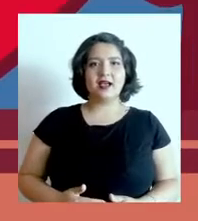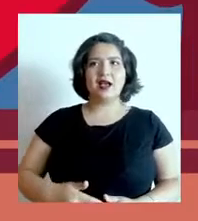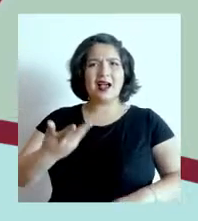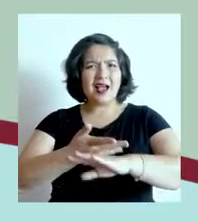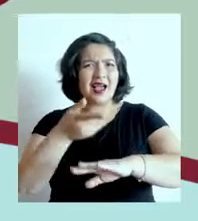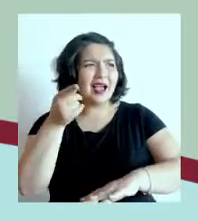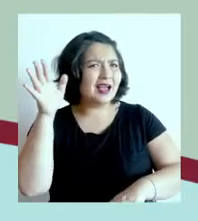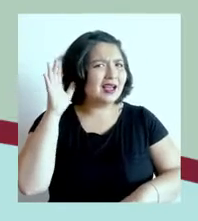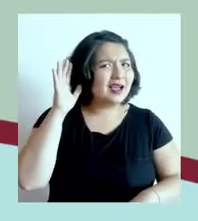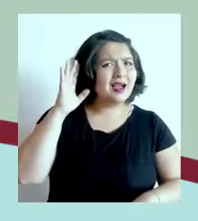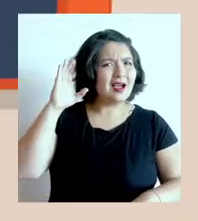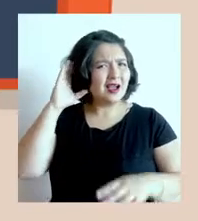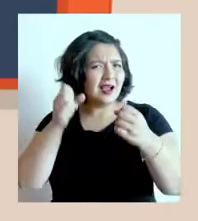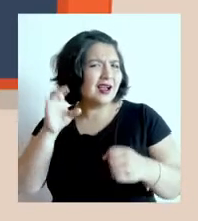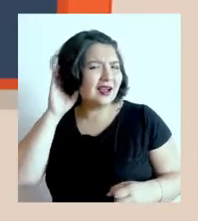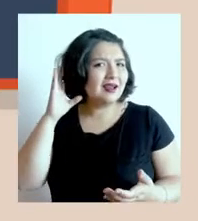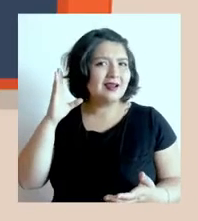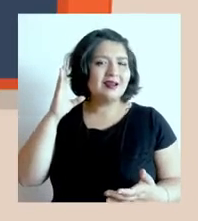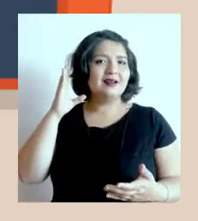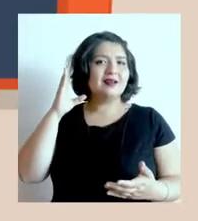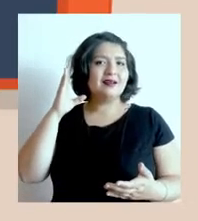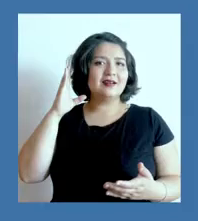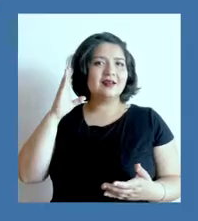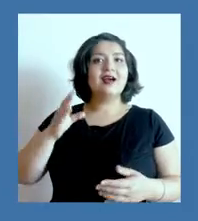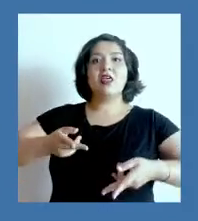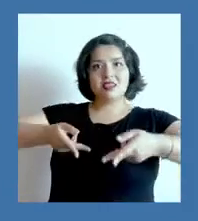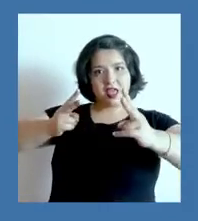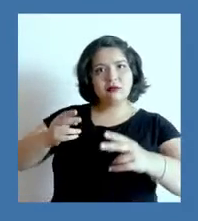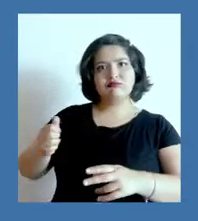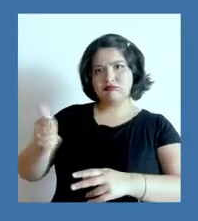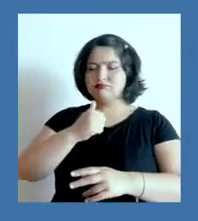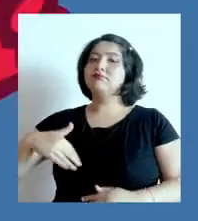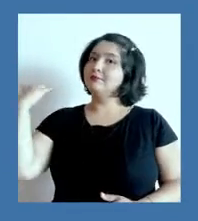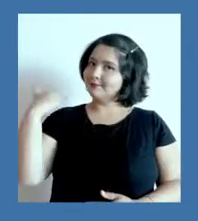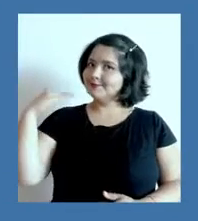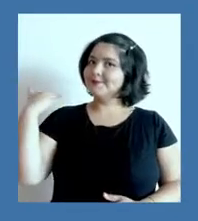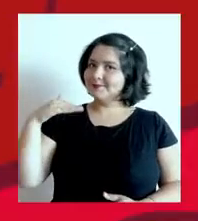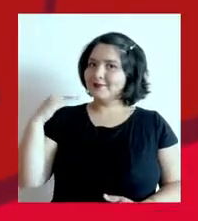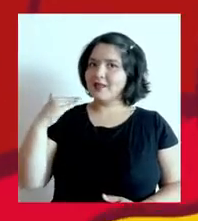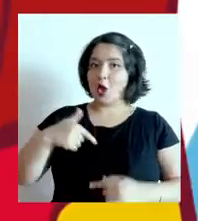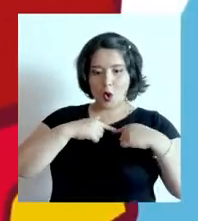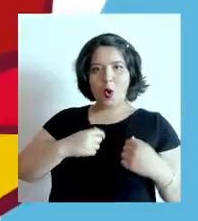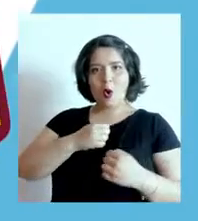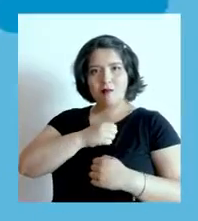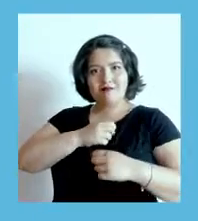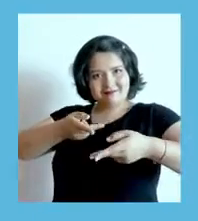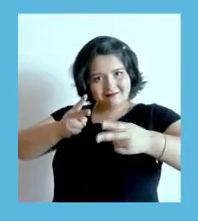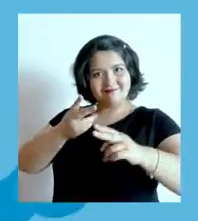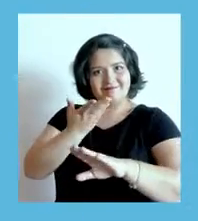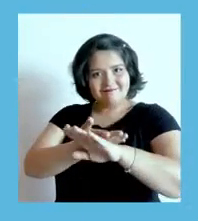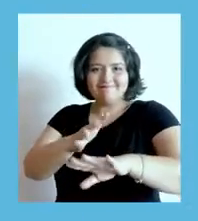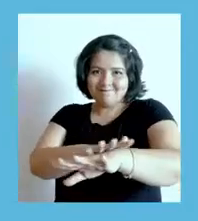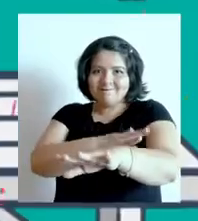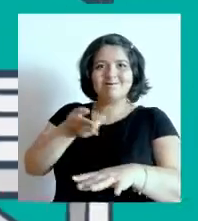¿Están ahí? ¿Me oyen? Los derechos de todos son importantes. Un corazón tiene derecho a volver